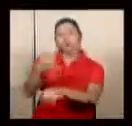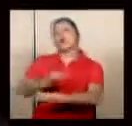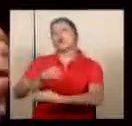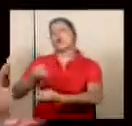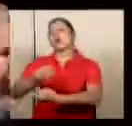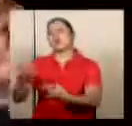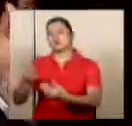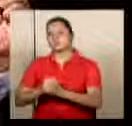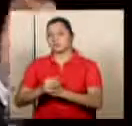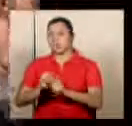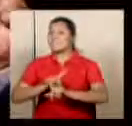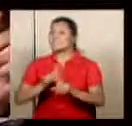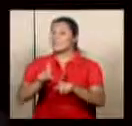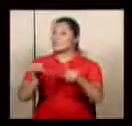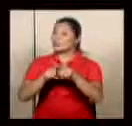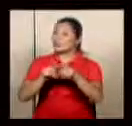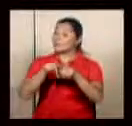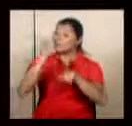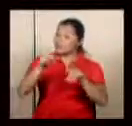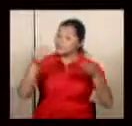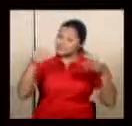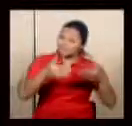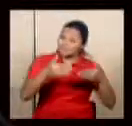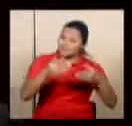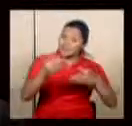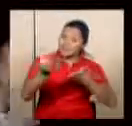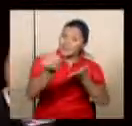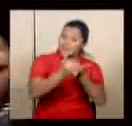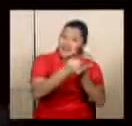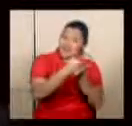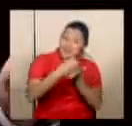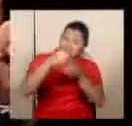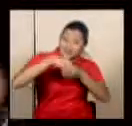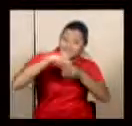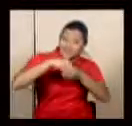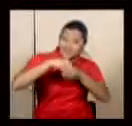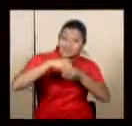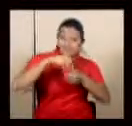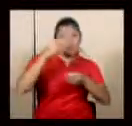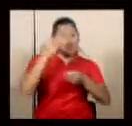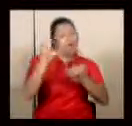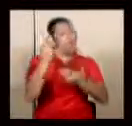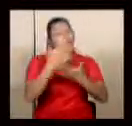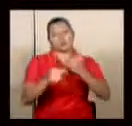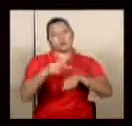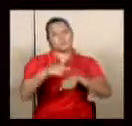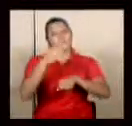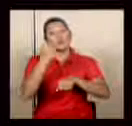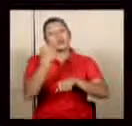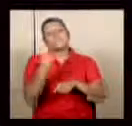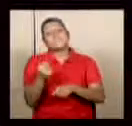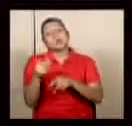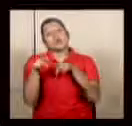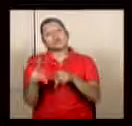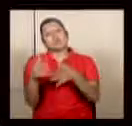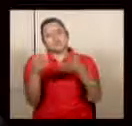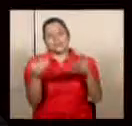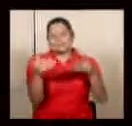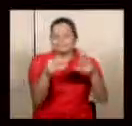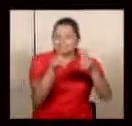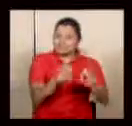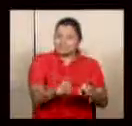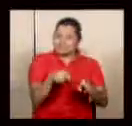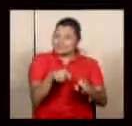público pero tenemos que entrar al tema de los ingresos tarde o temprano que es un tema que nadie o muy poca gente quiere que entremos